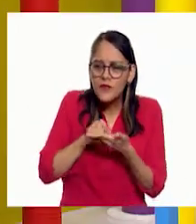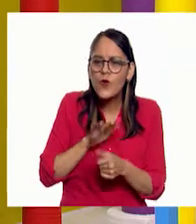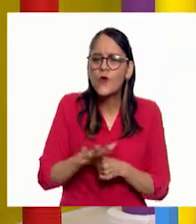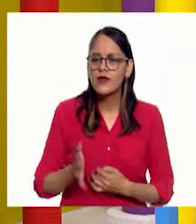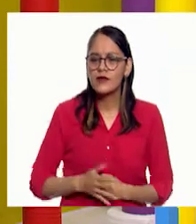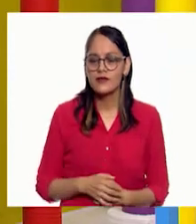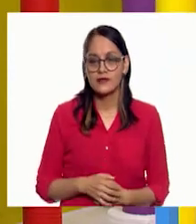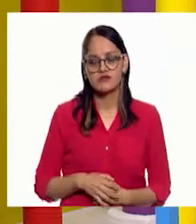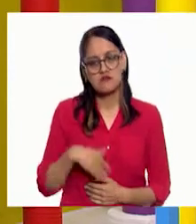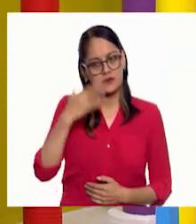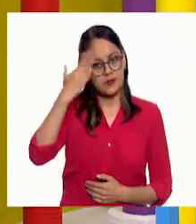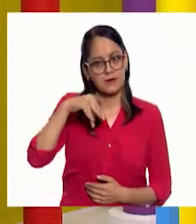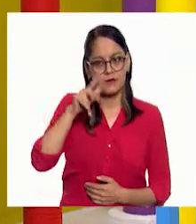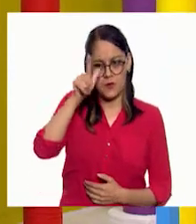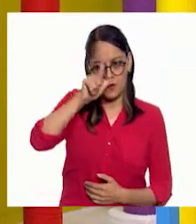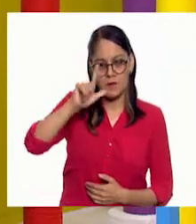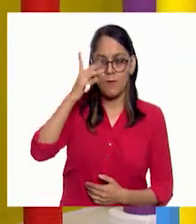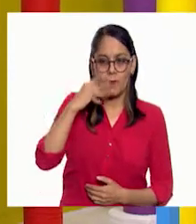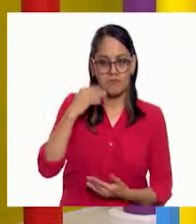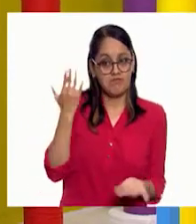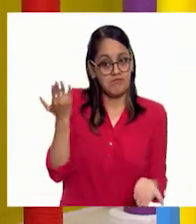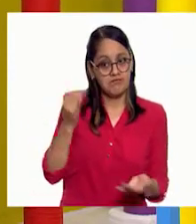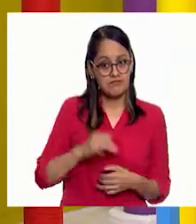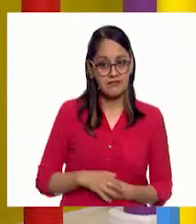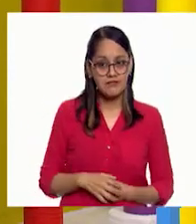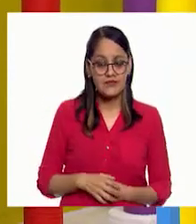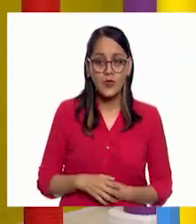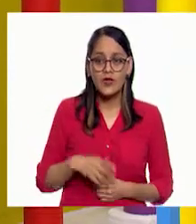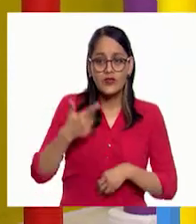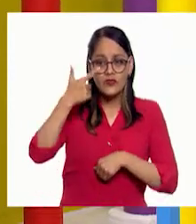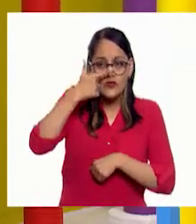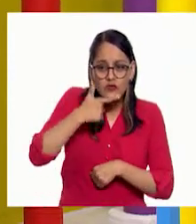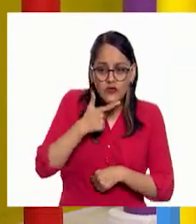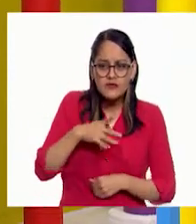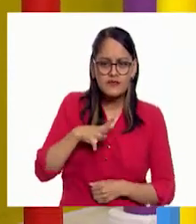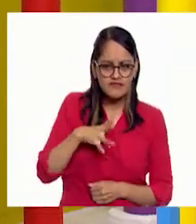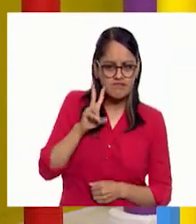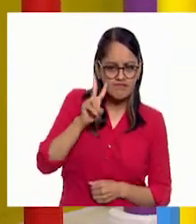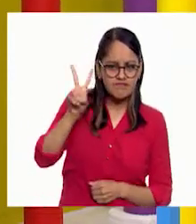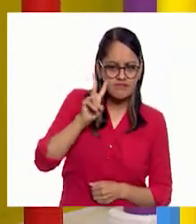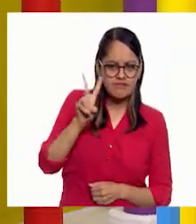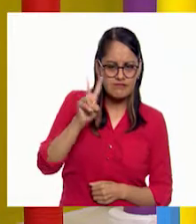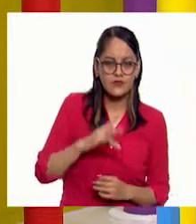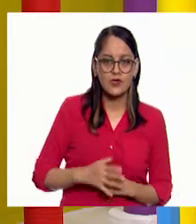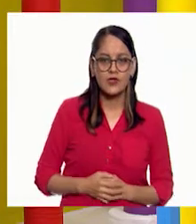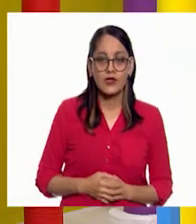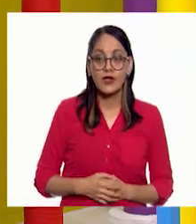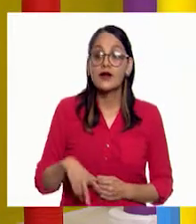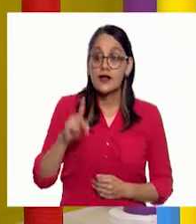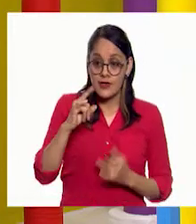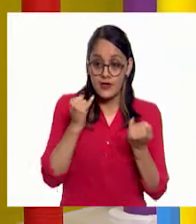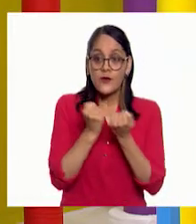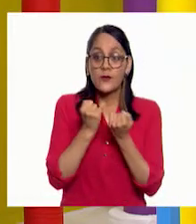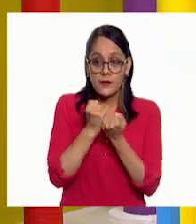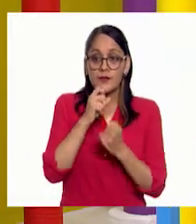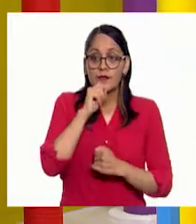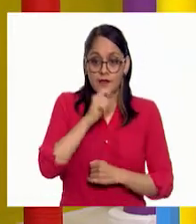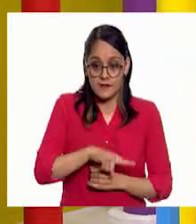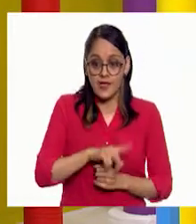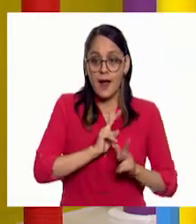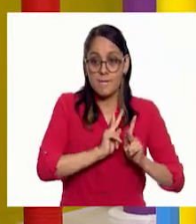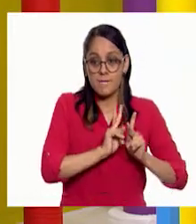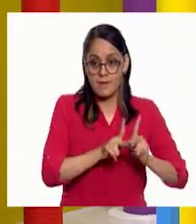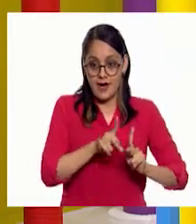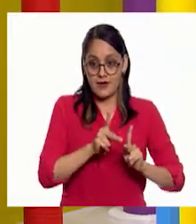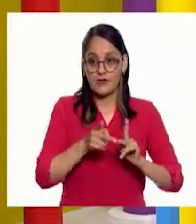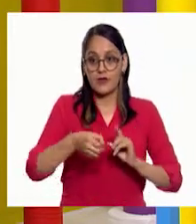Sabemos que es muy bonita. Sabemos que la vemos todas las noches. Bueno, tiene un ciclo. Eso sabemos de la luna.